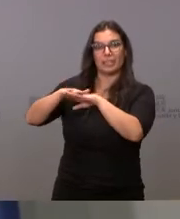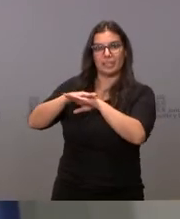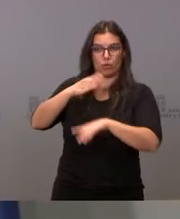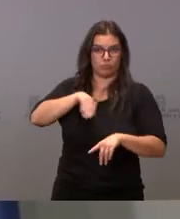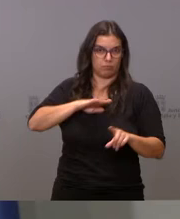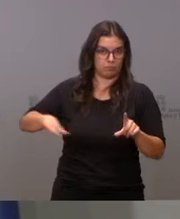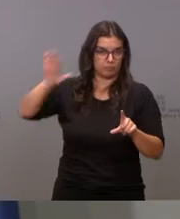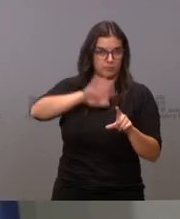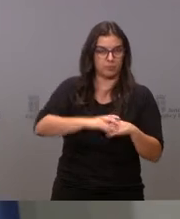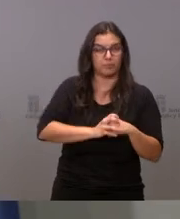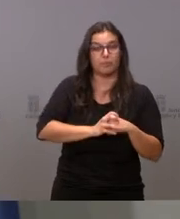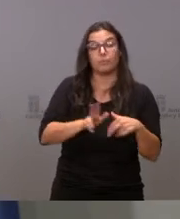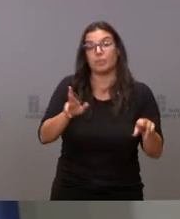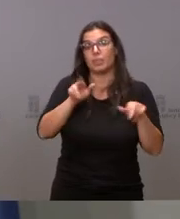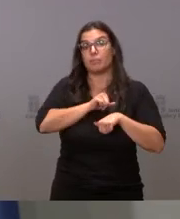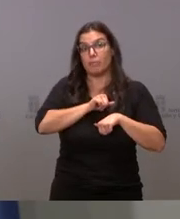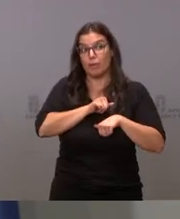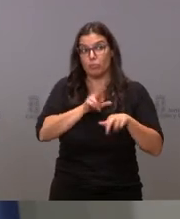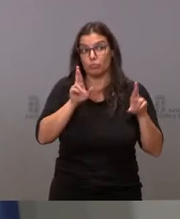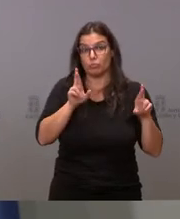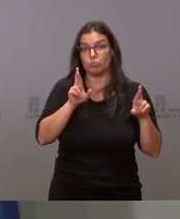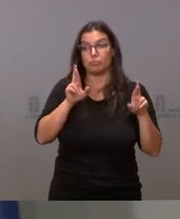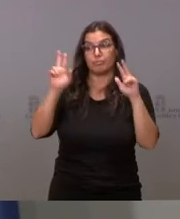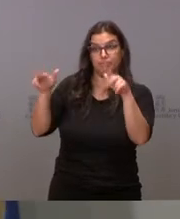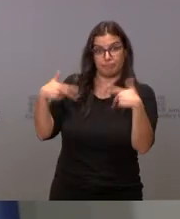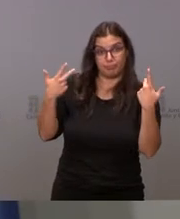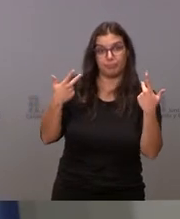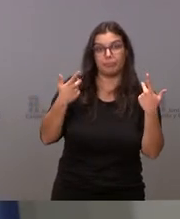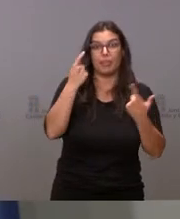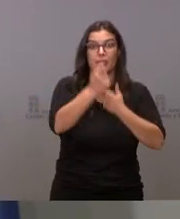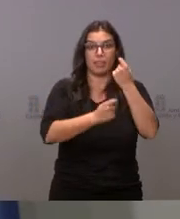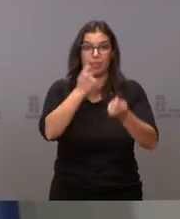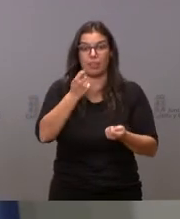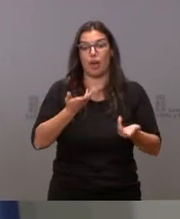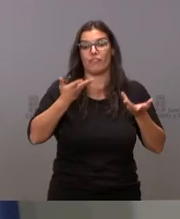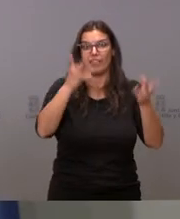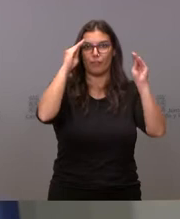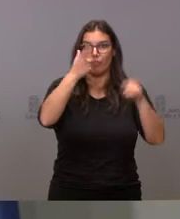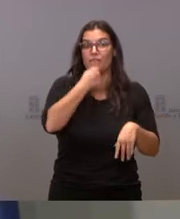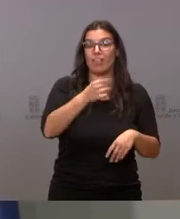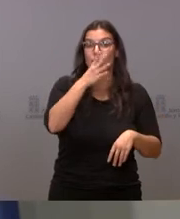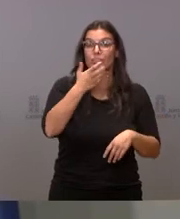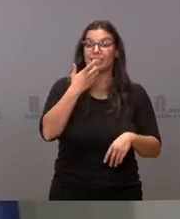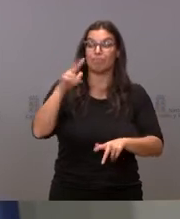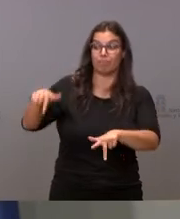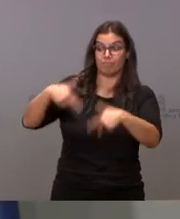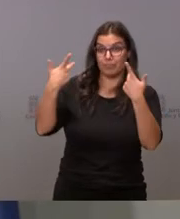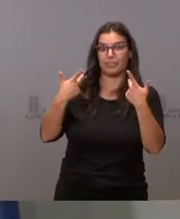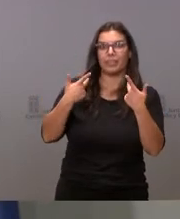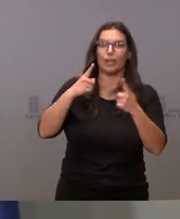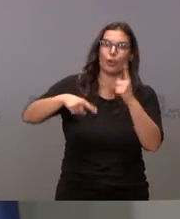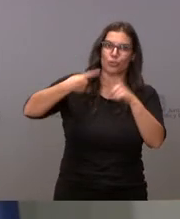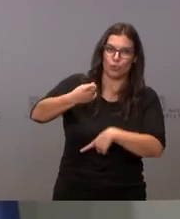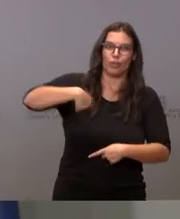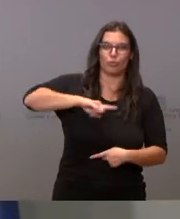nacional y lo que esperamos es que se nos permita facilitar esto, porque esto nos va a permitir, entre otras cosas, asegurarnos que